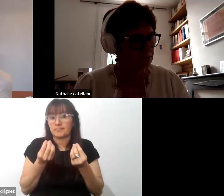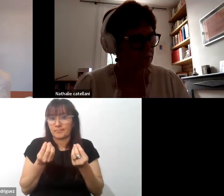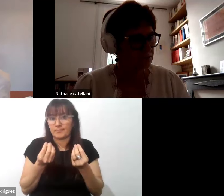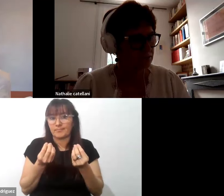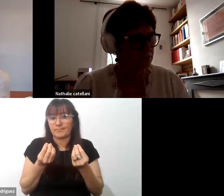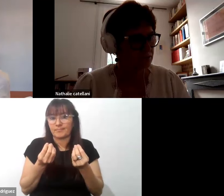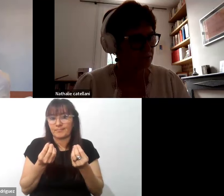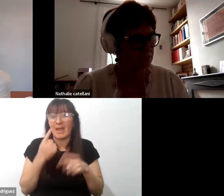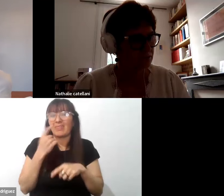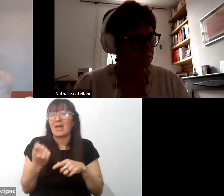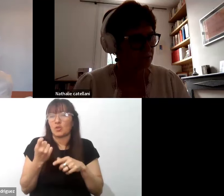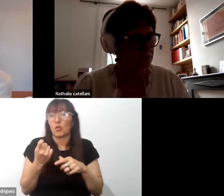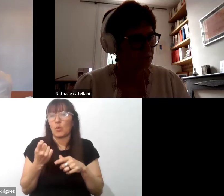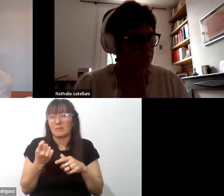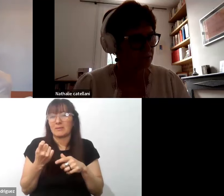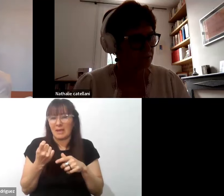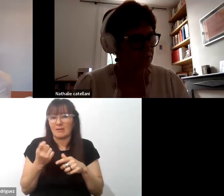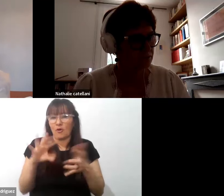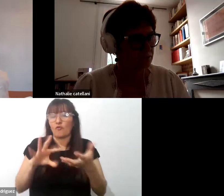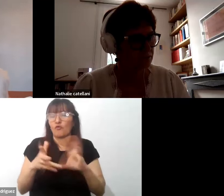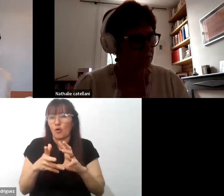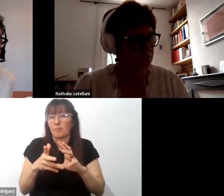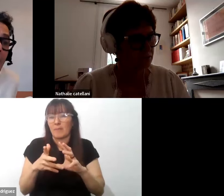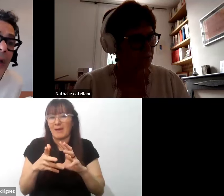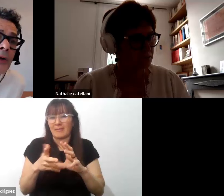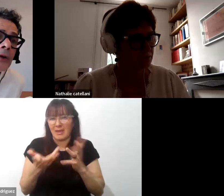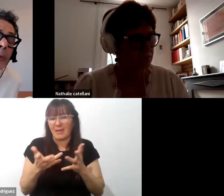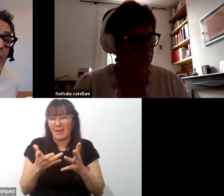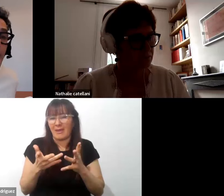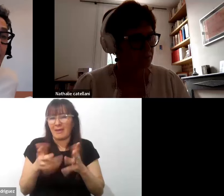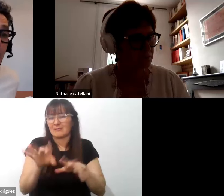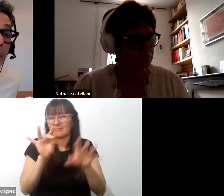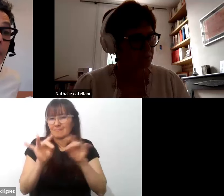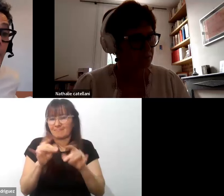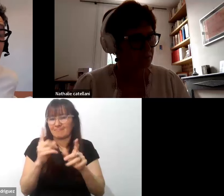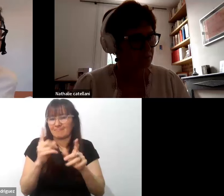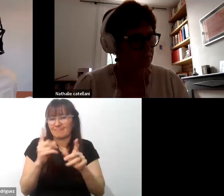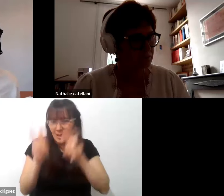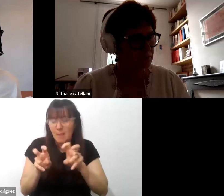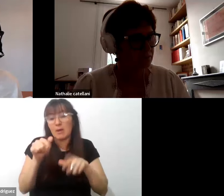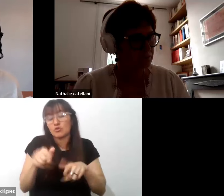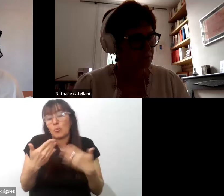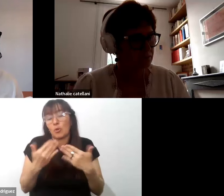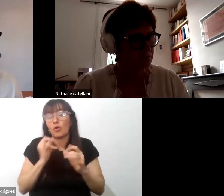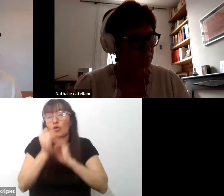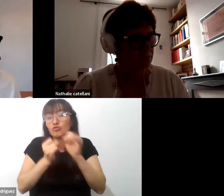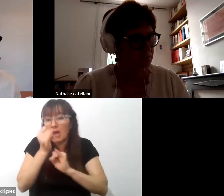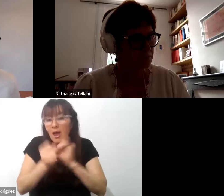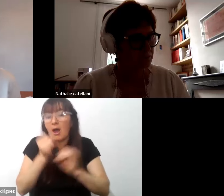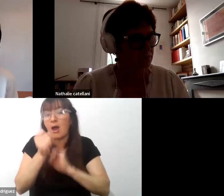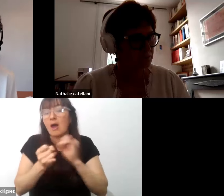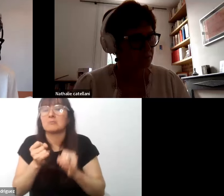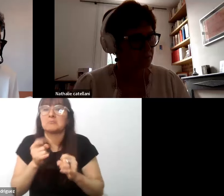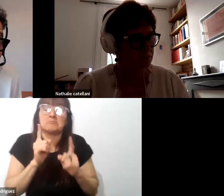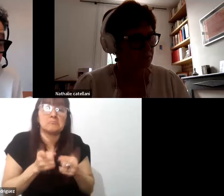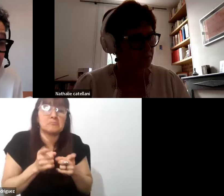características metodológicas de un campo en experimentación yo te puedo contar lo que estamos haciendo en el campo